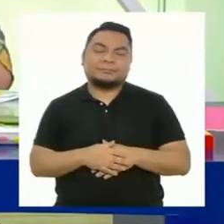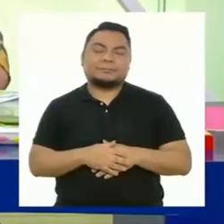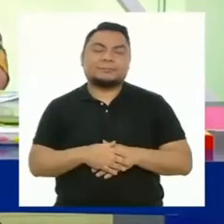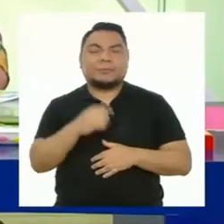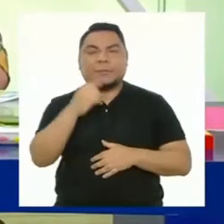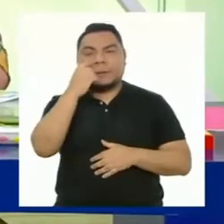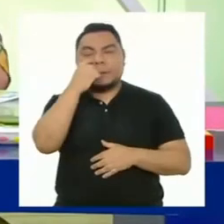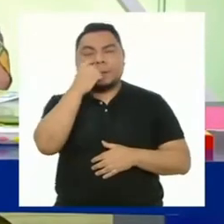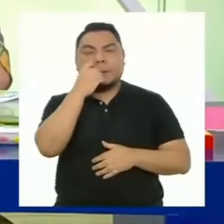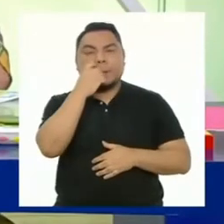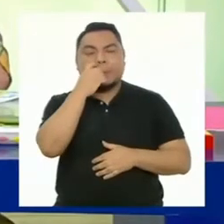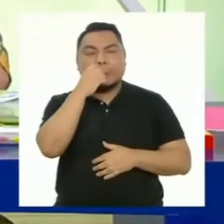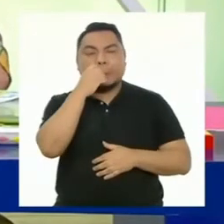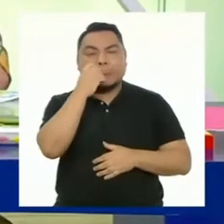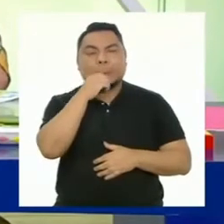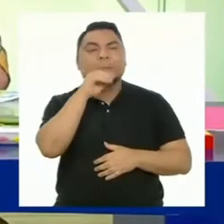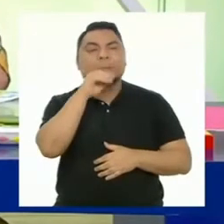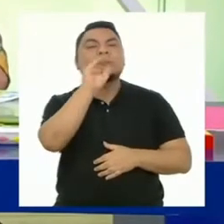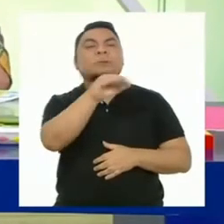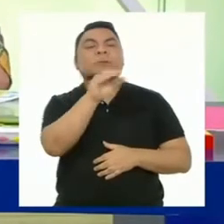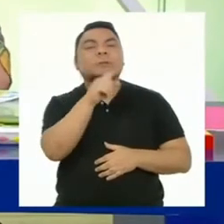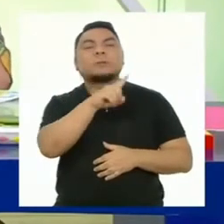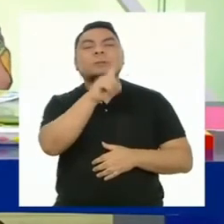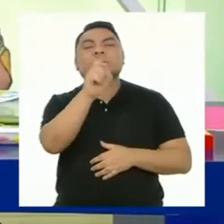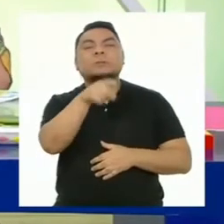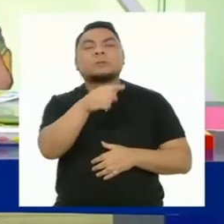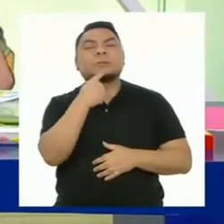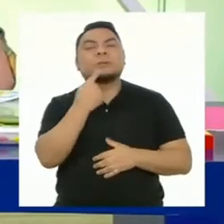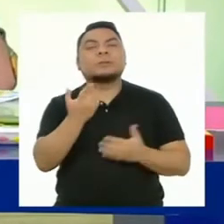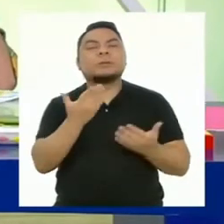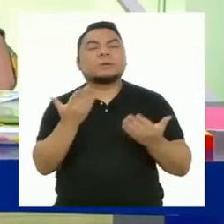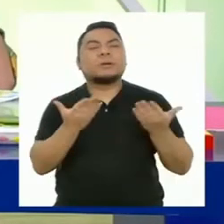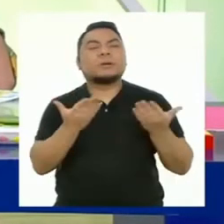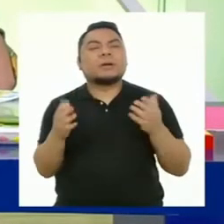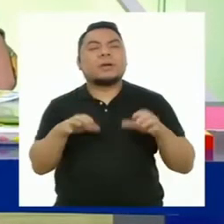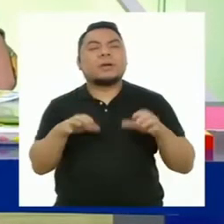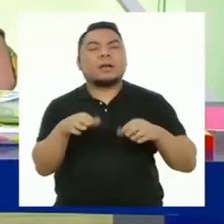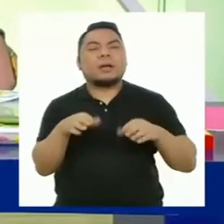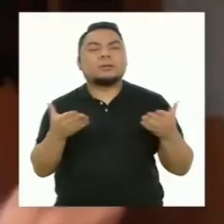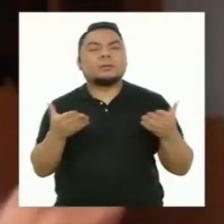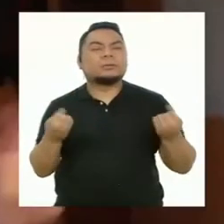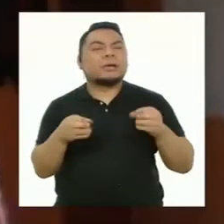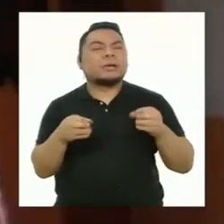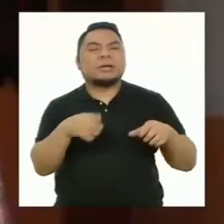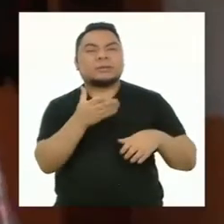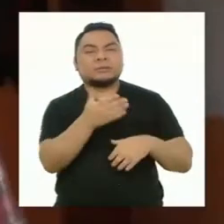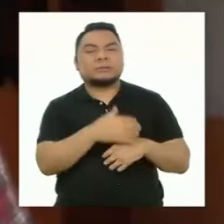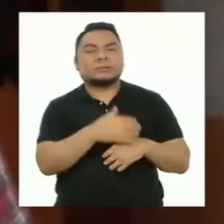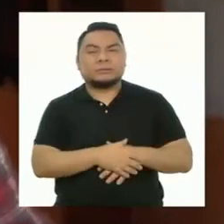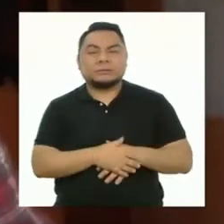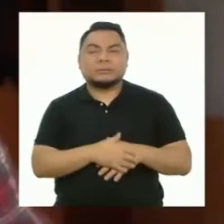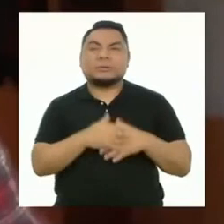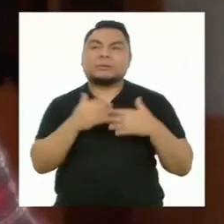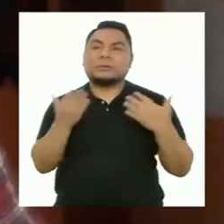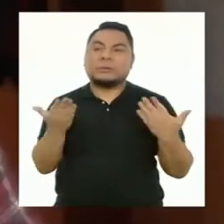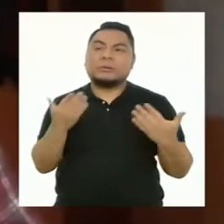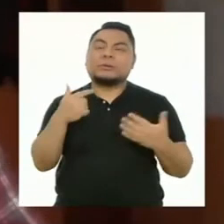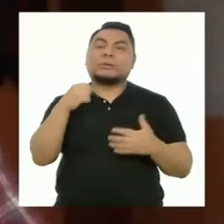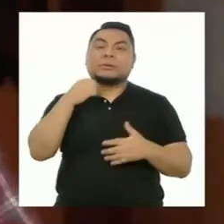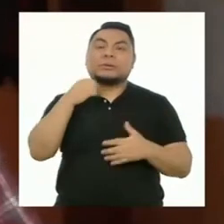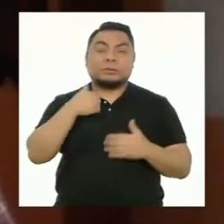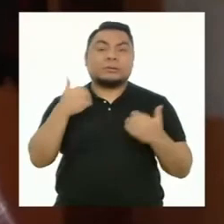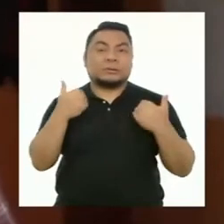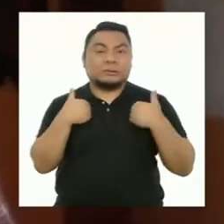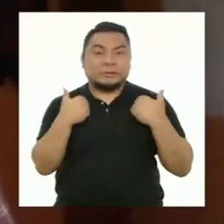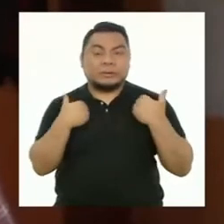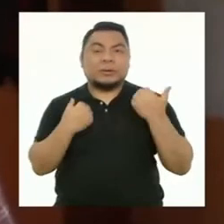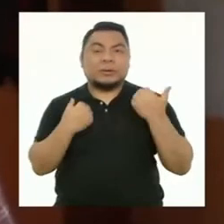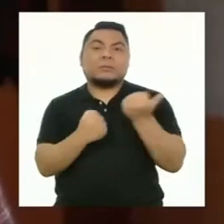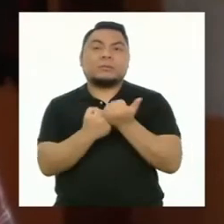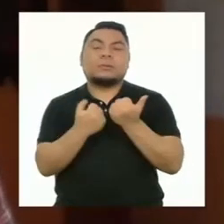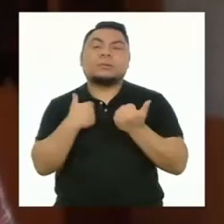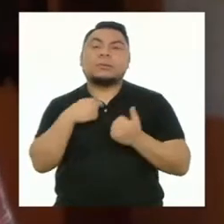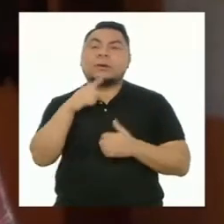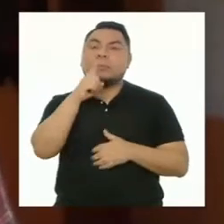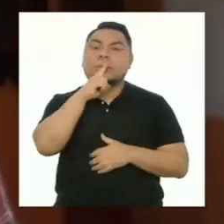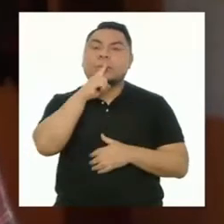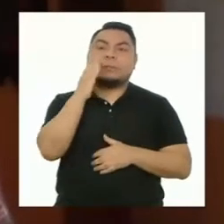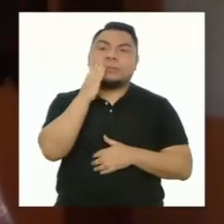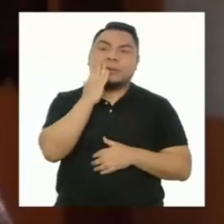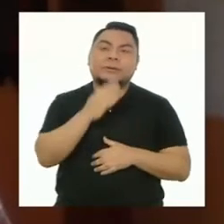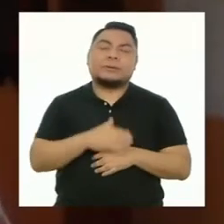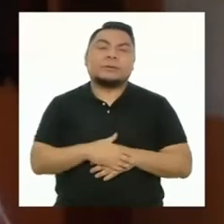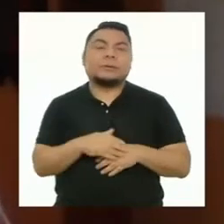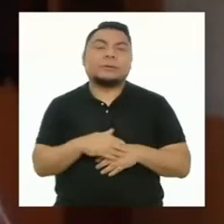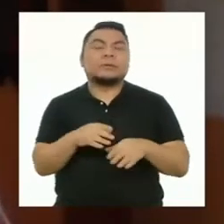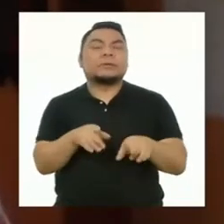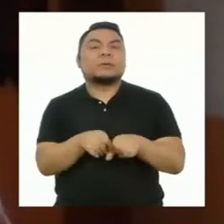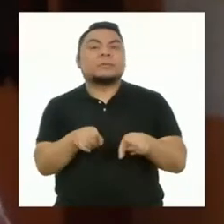Santino, ¿qué apoyos o recursos has tenido para elaborar tus productos? Bueno, Rodrigo, he tenido el apoyo de mis padres,